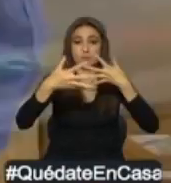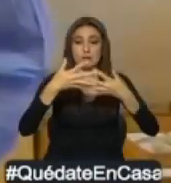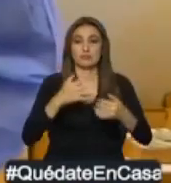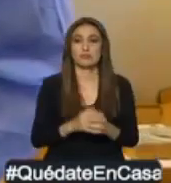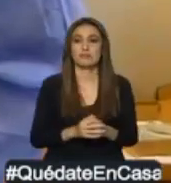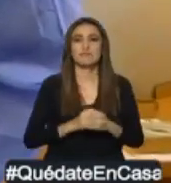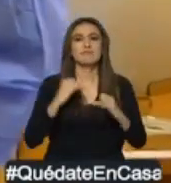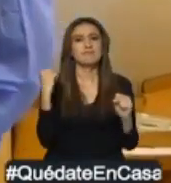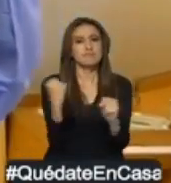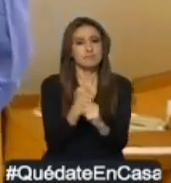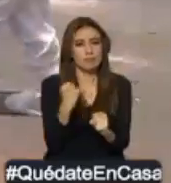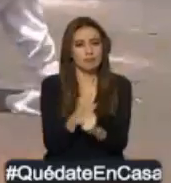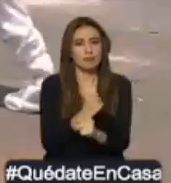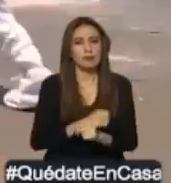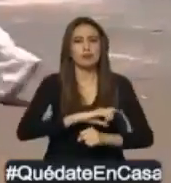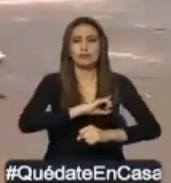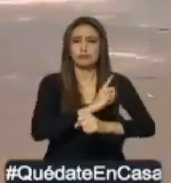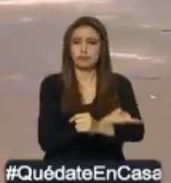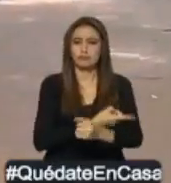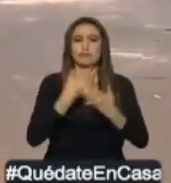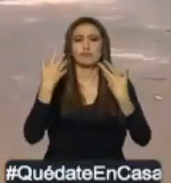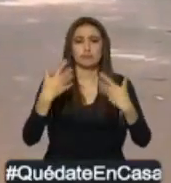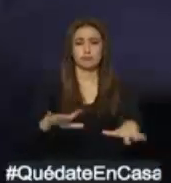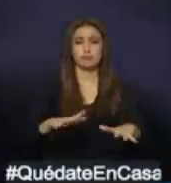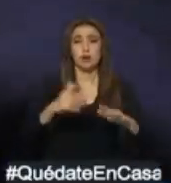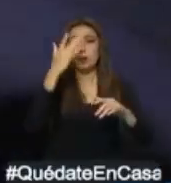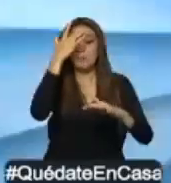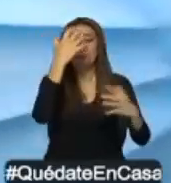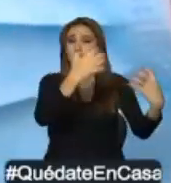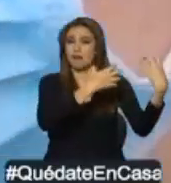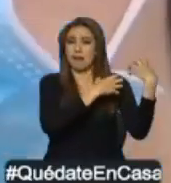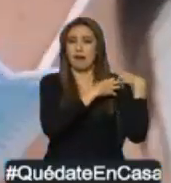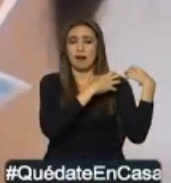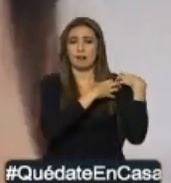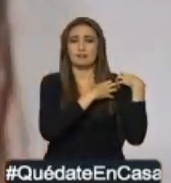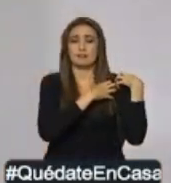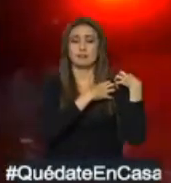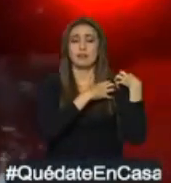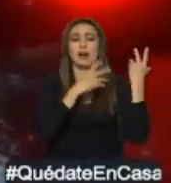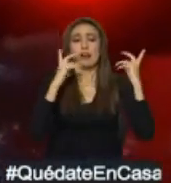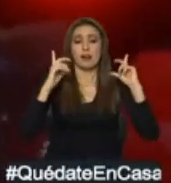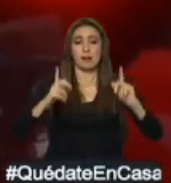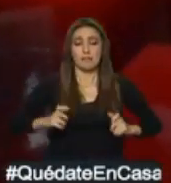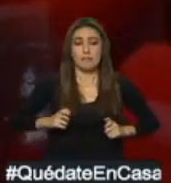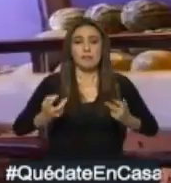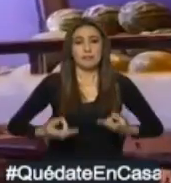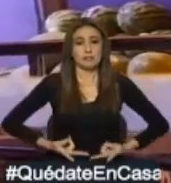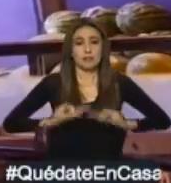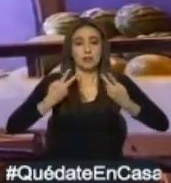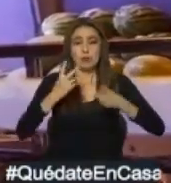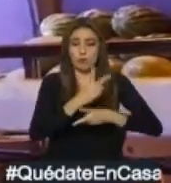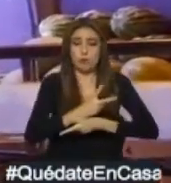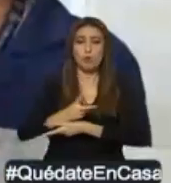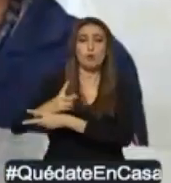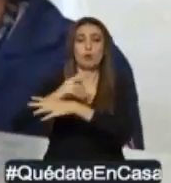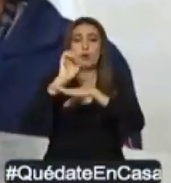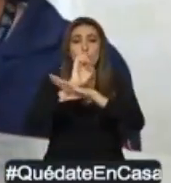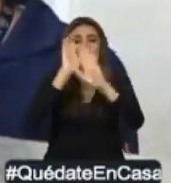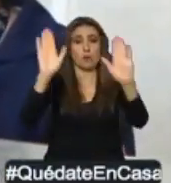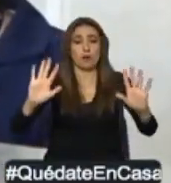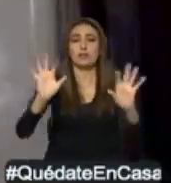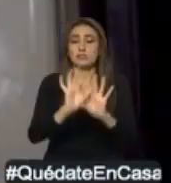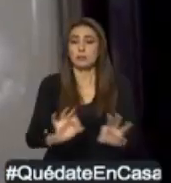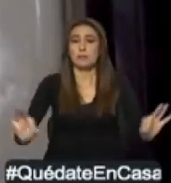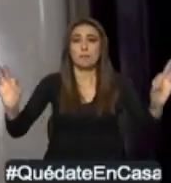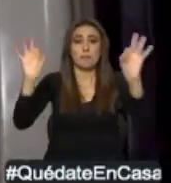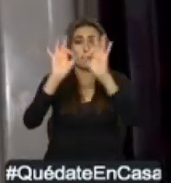trabajo es intenso, sin embargo el compromiso por garantizar el bienestar de los ecuatorianos y superar esta emergencia sanitaria es